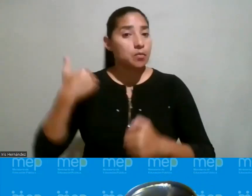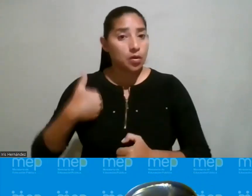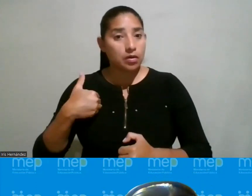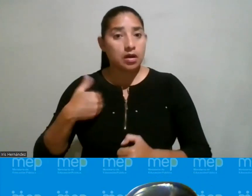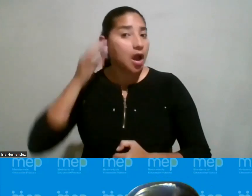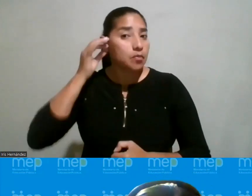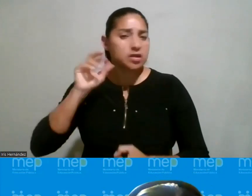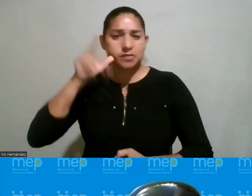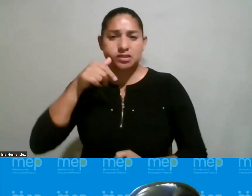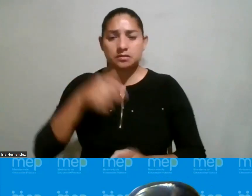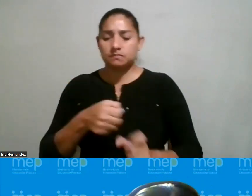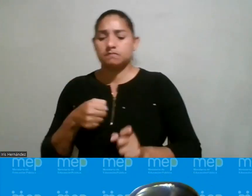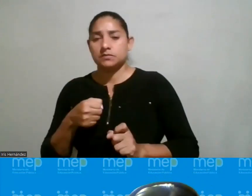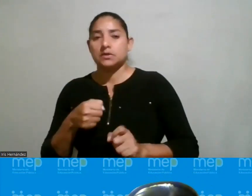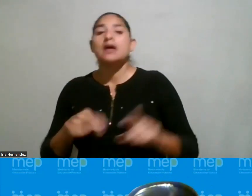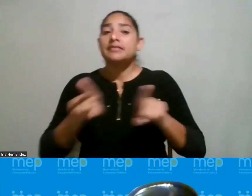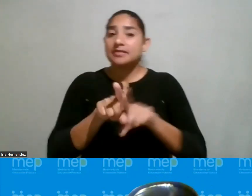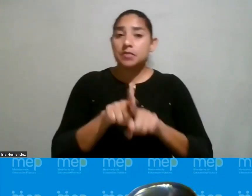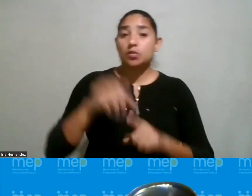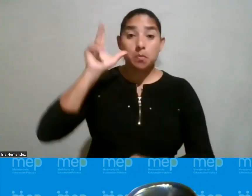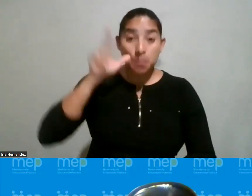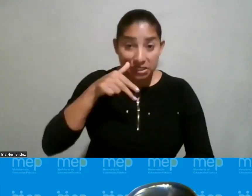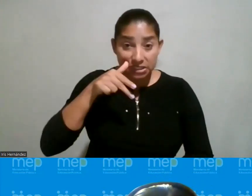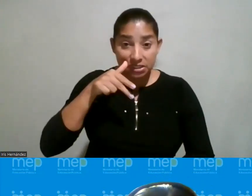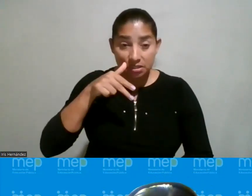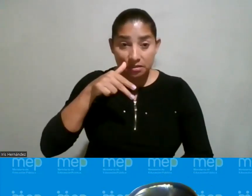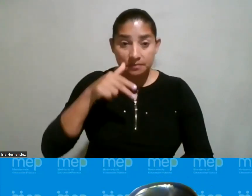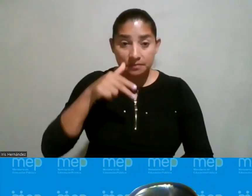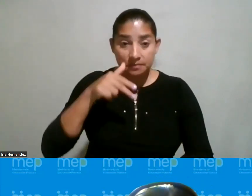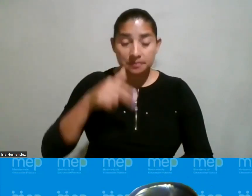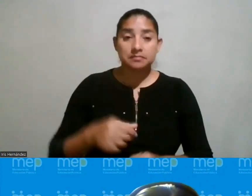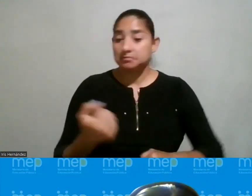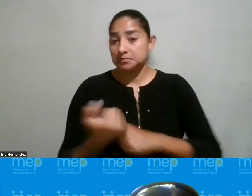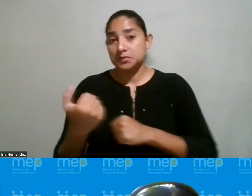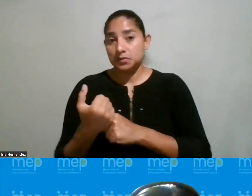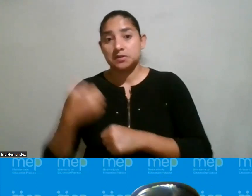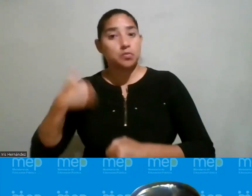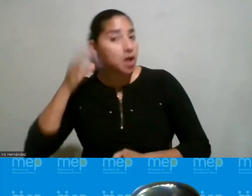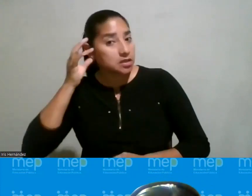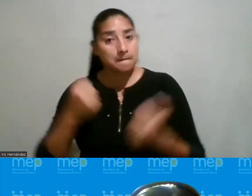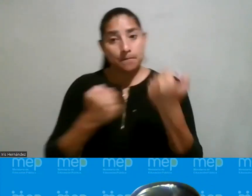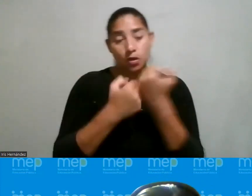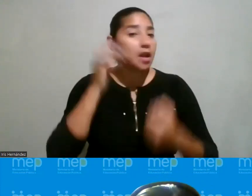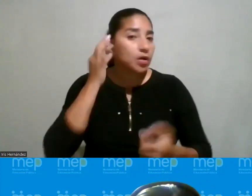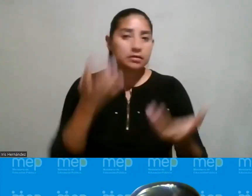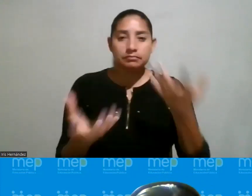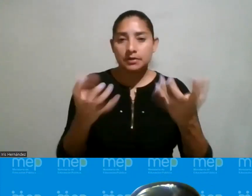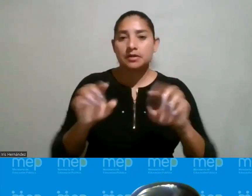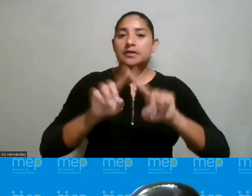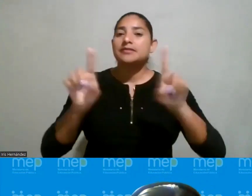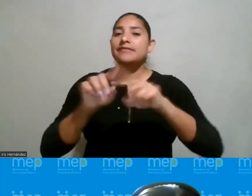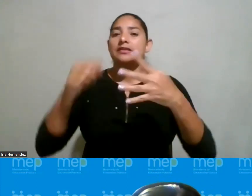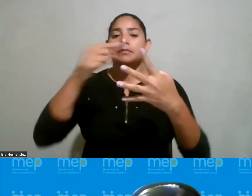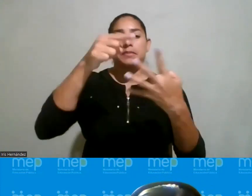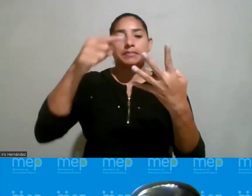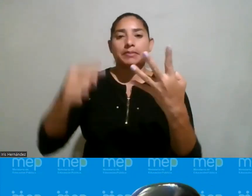machistas también hay hombres que son machistas y mujeres que apoyan a las mujeres o sea tenemos de todas las